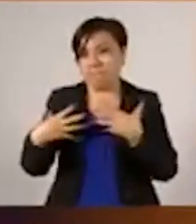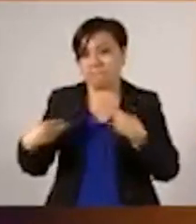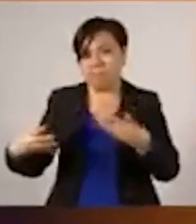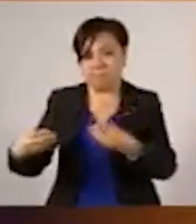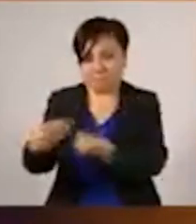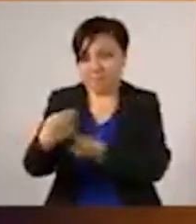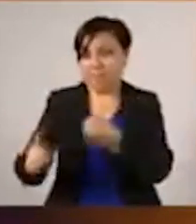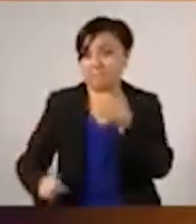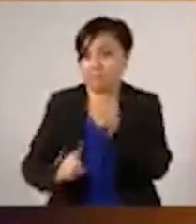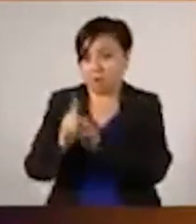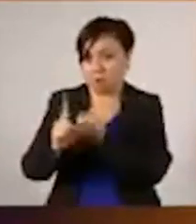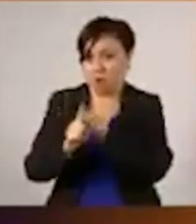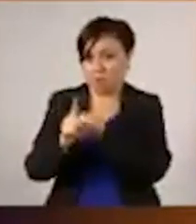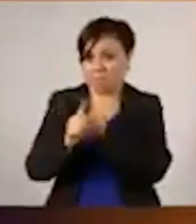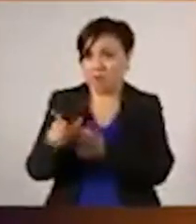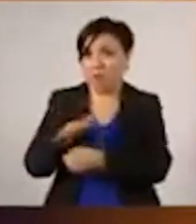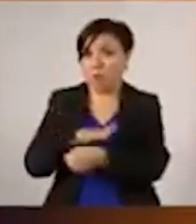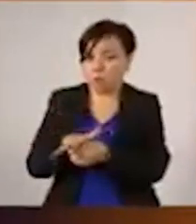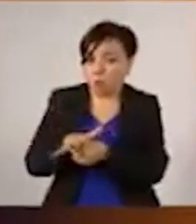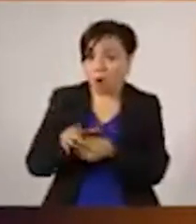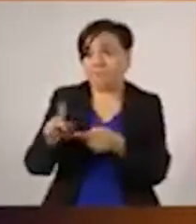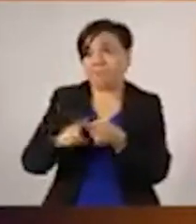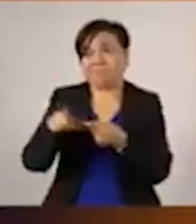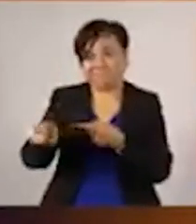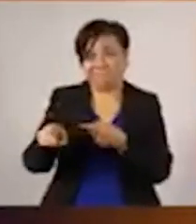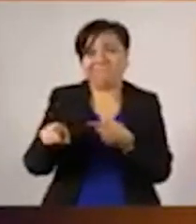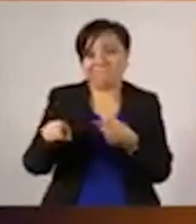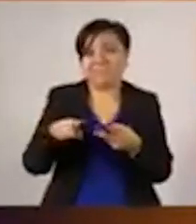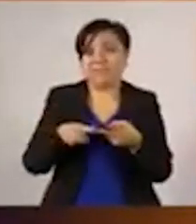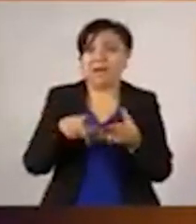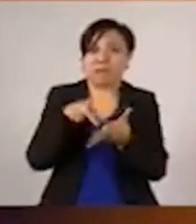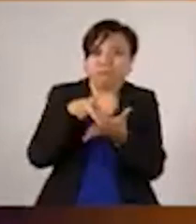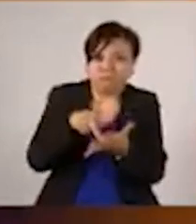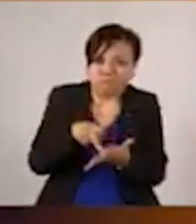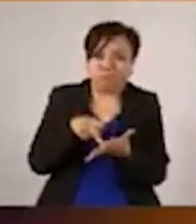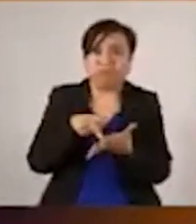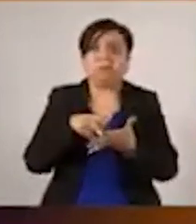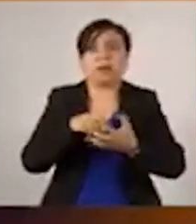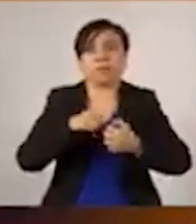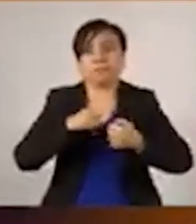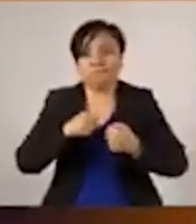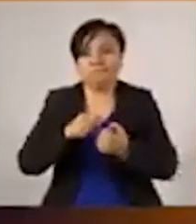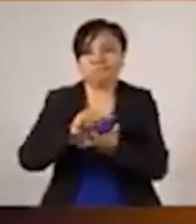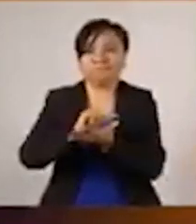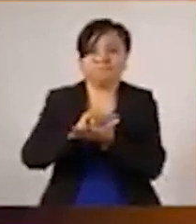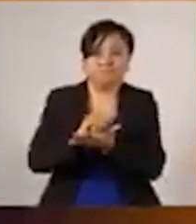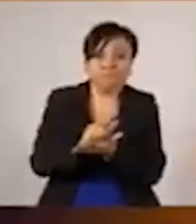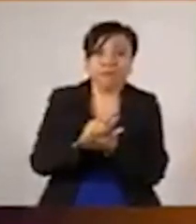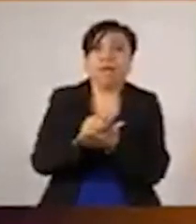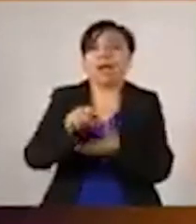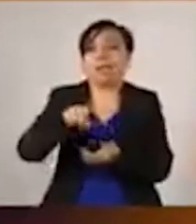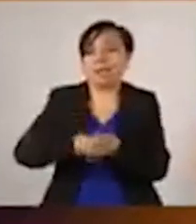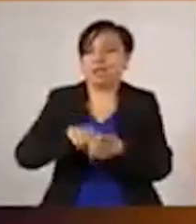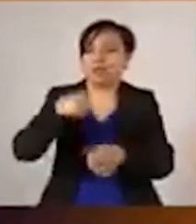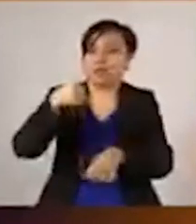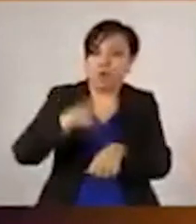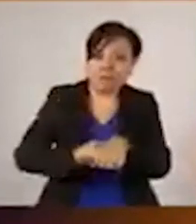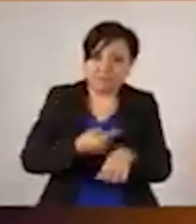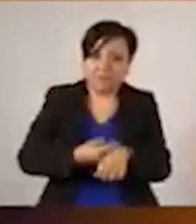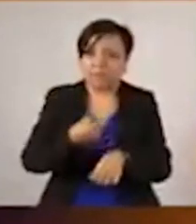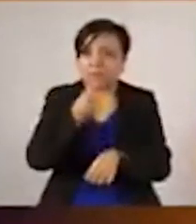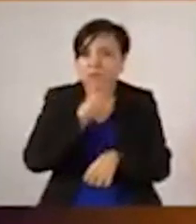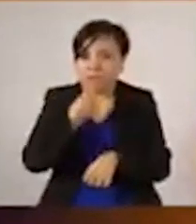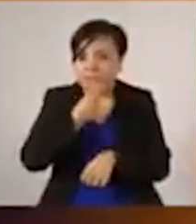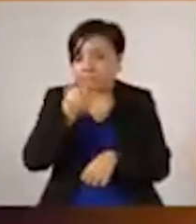que es la pandemia del sobrepeso, obesidad, diabetes. Y que nos guste o no, nos está golpeando